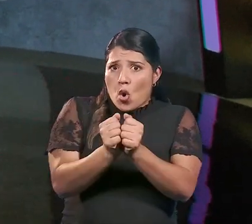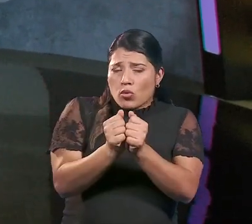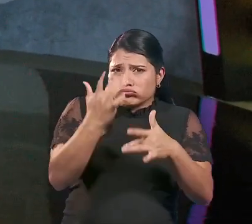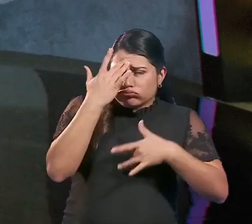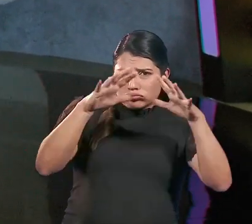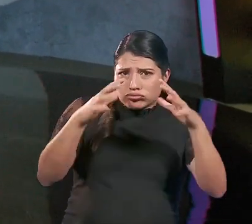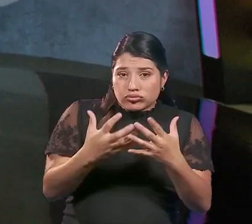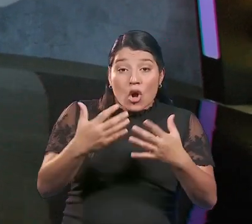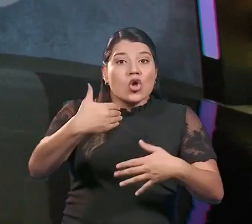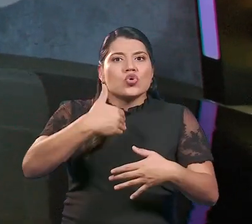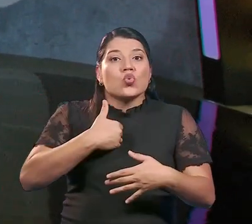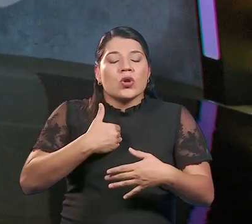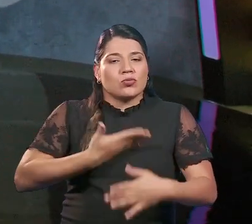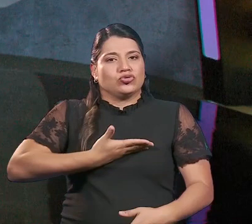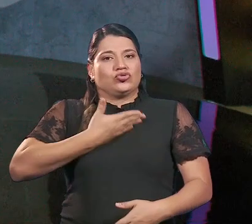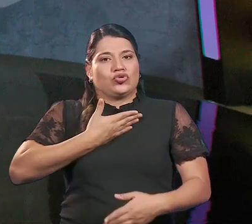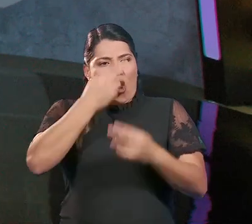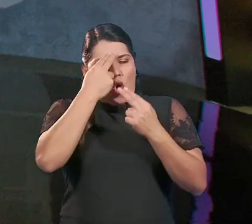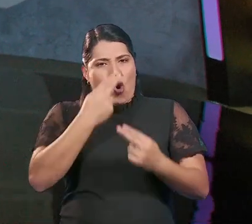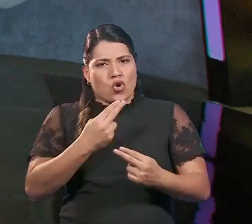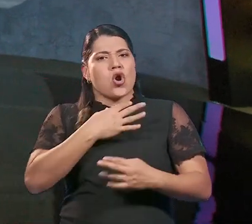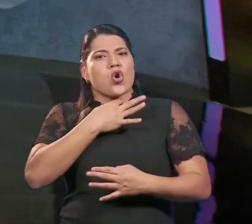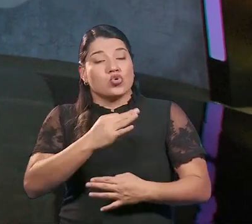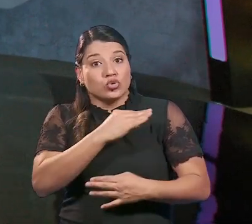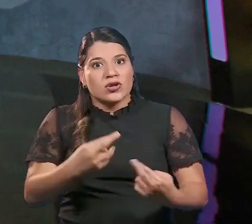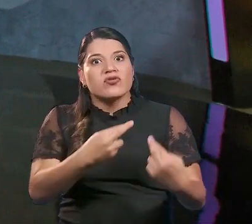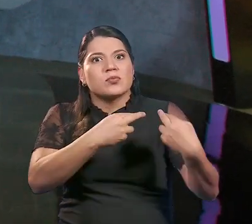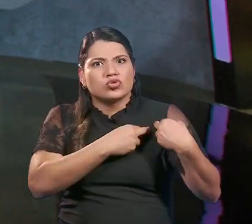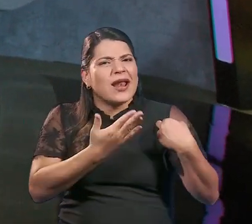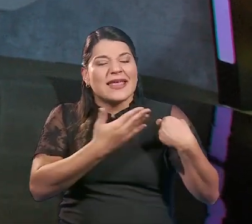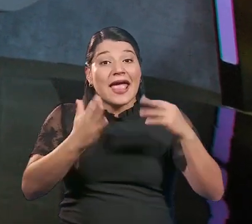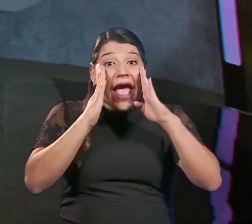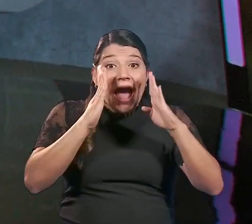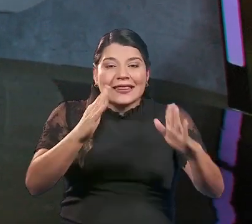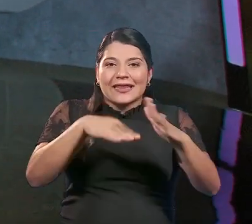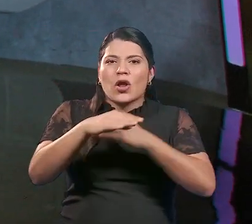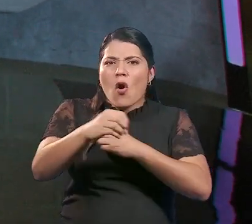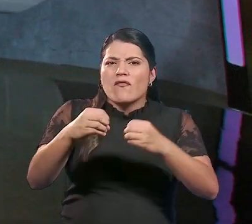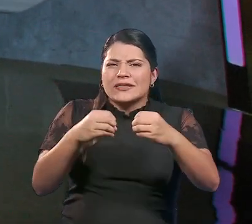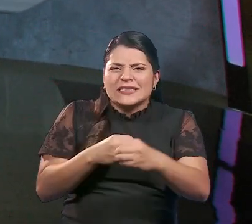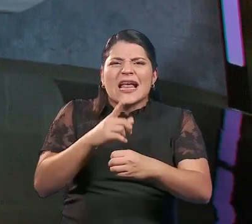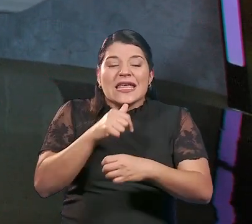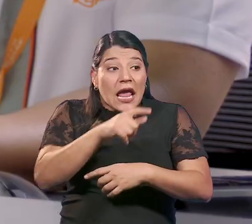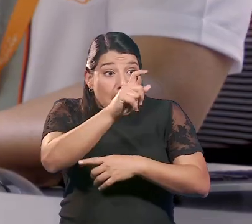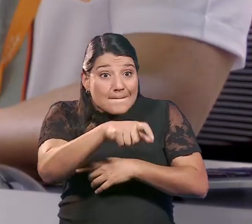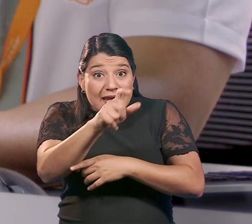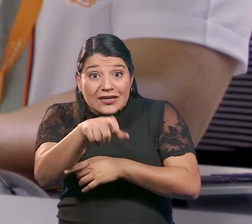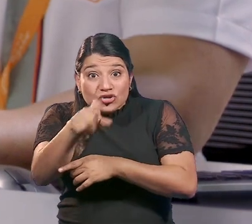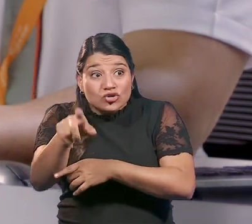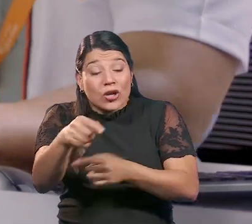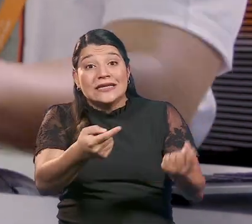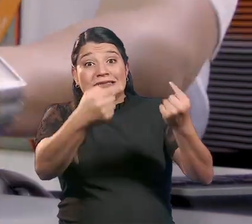de la crisis tuvimos el honor y el placer y la responsabilidad de atender en nuestras oficinas a todas esas